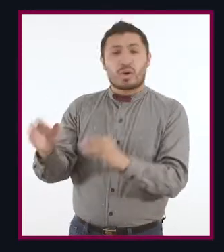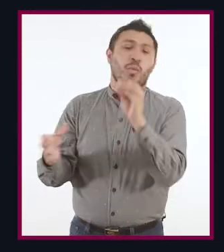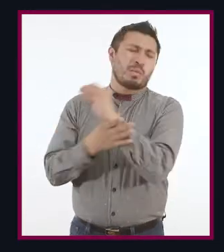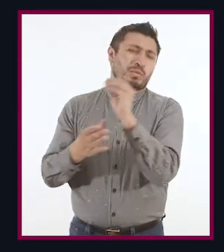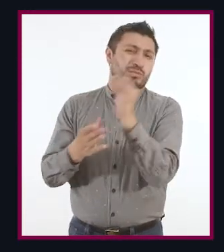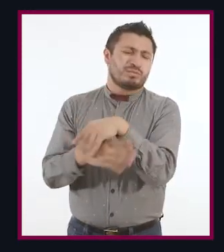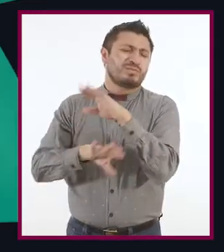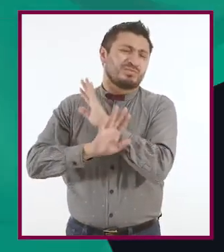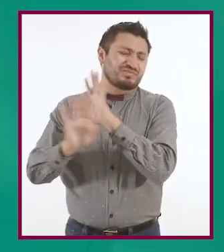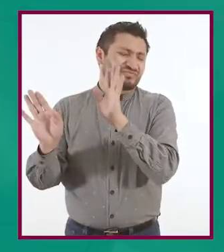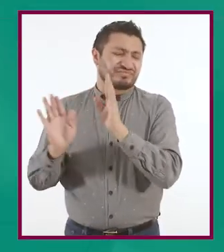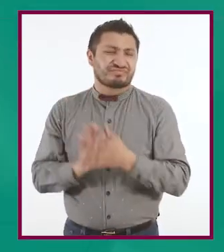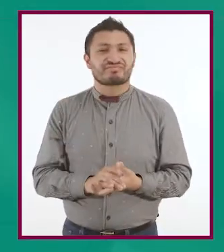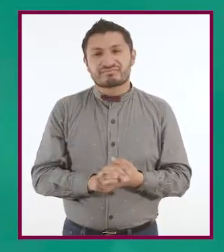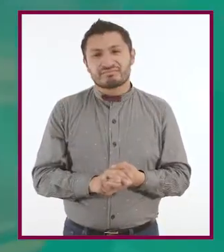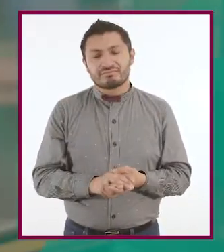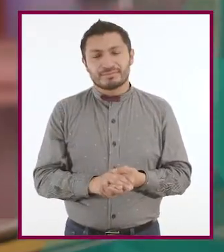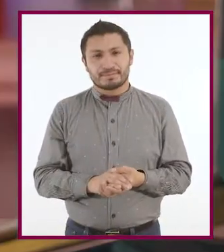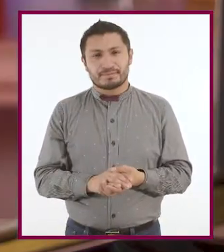los ataques.